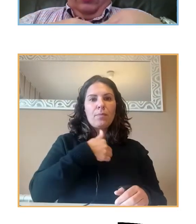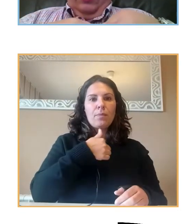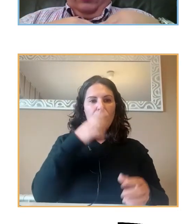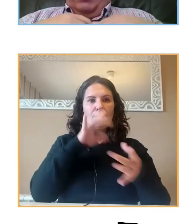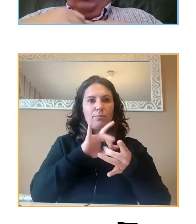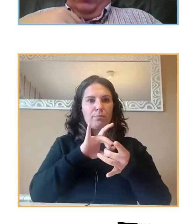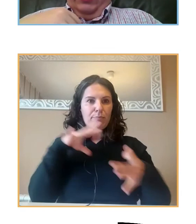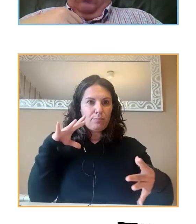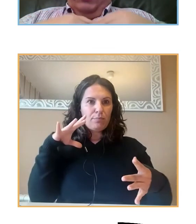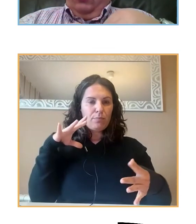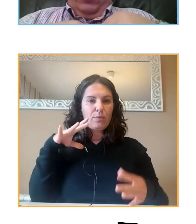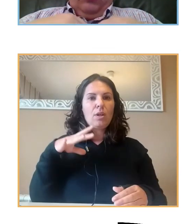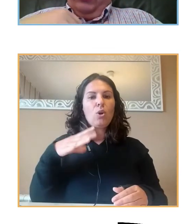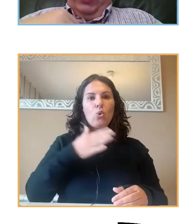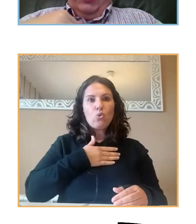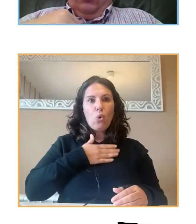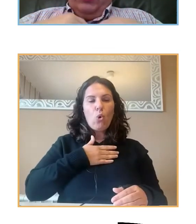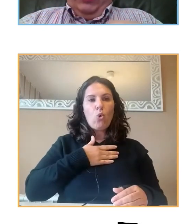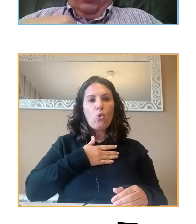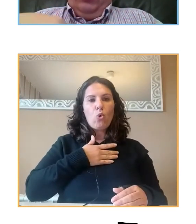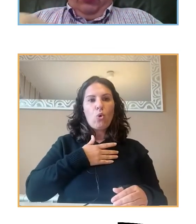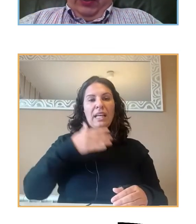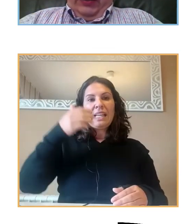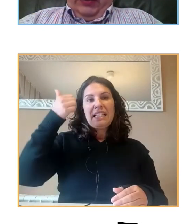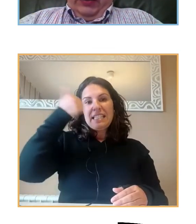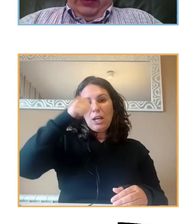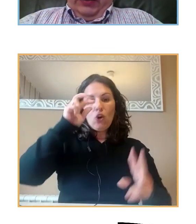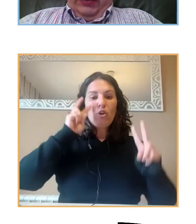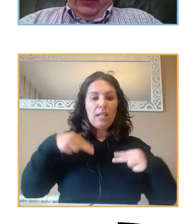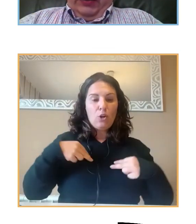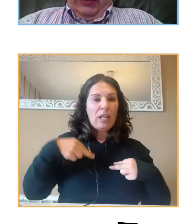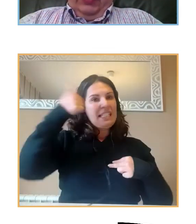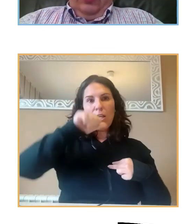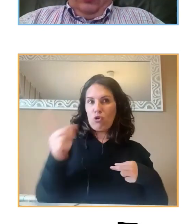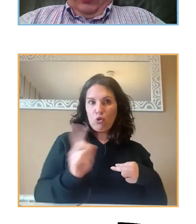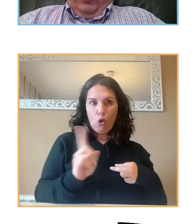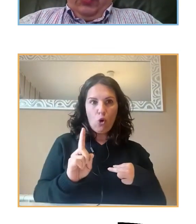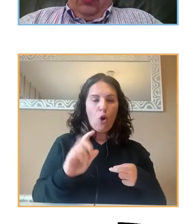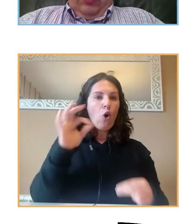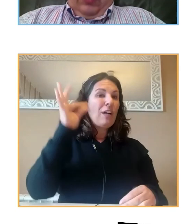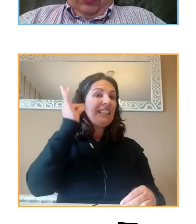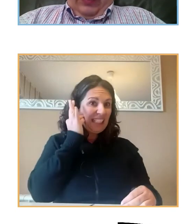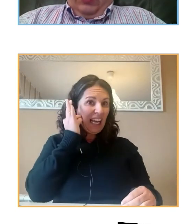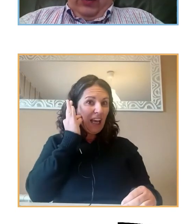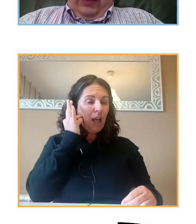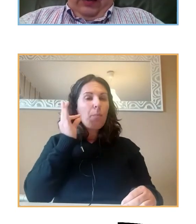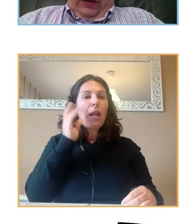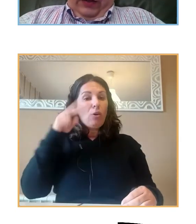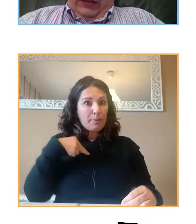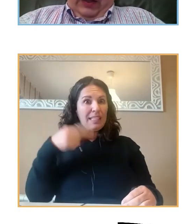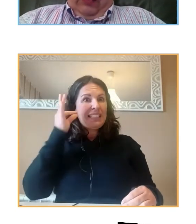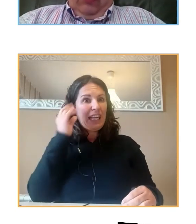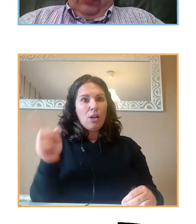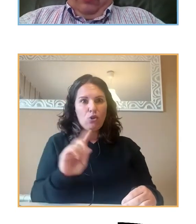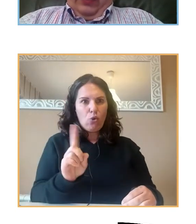entre sexo y género, chicos que no se considera chico, chica que no se considera chica. En este caso, la discordancia, que es